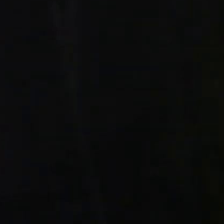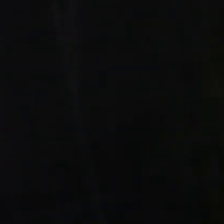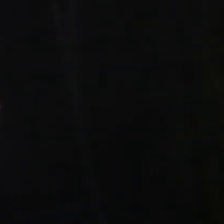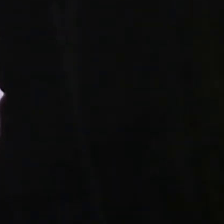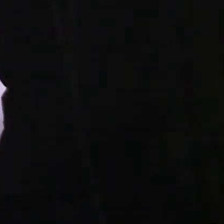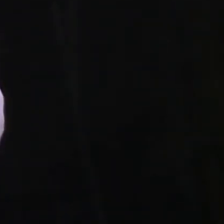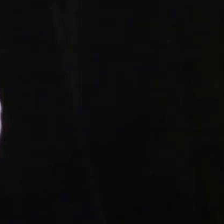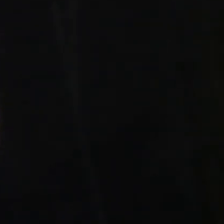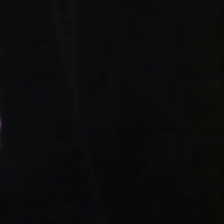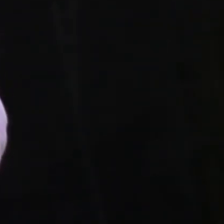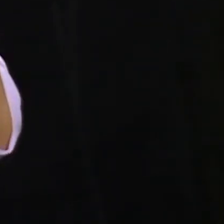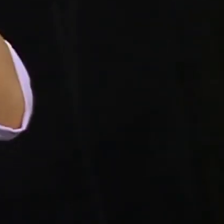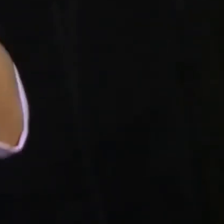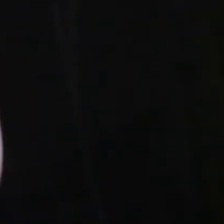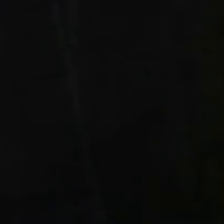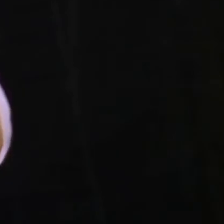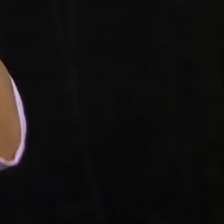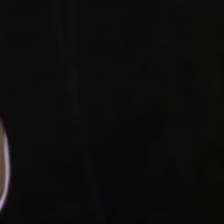dramatizado